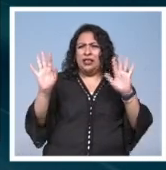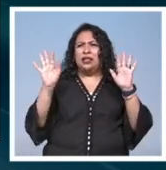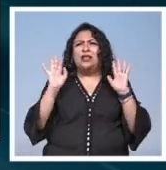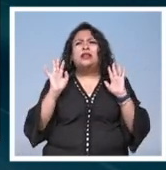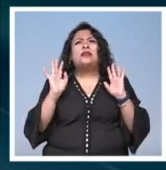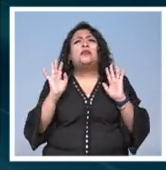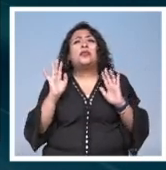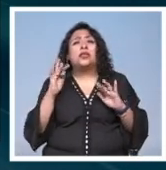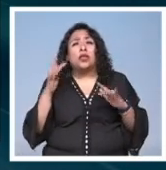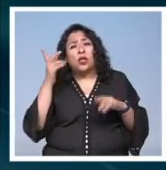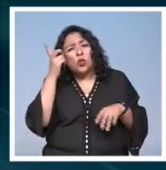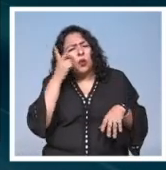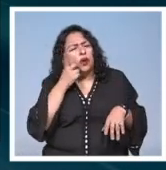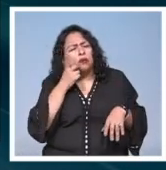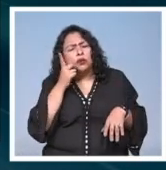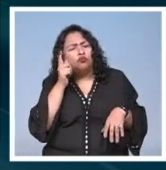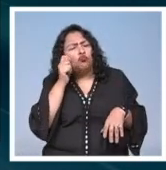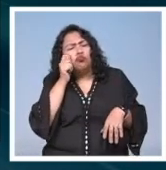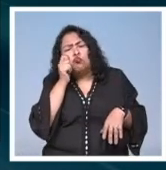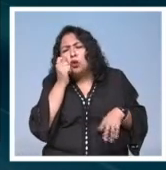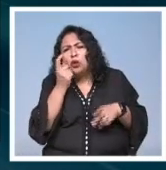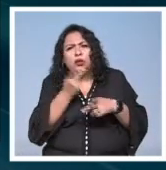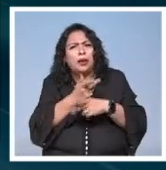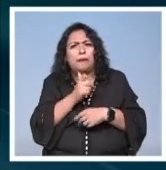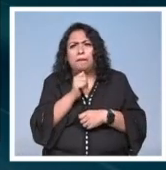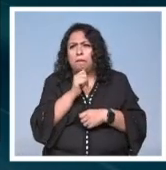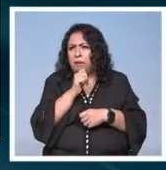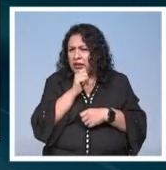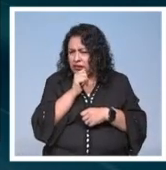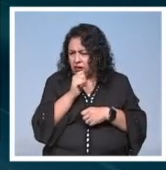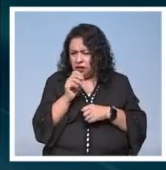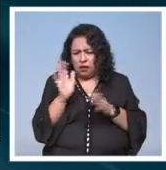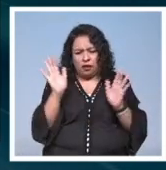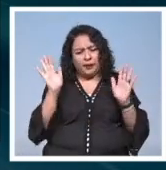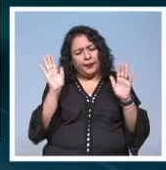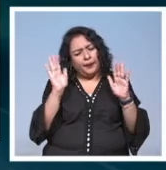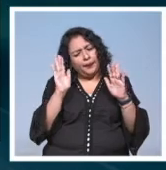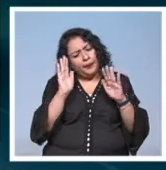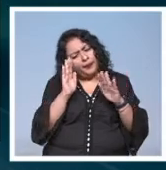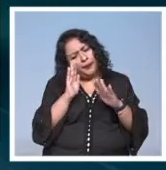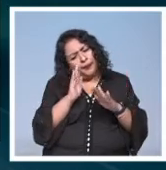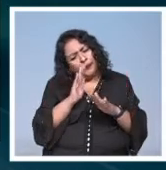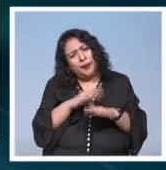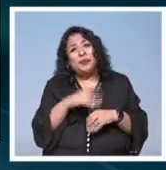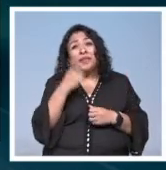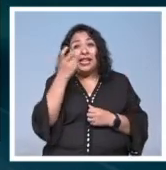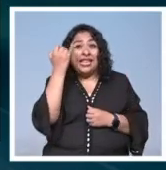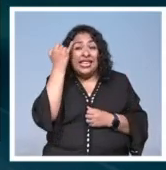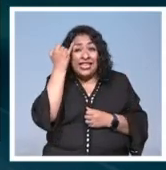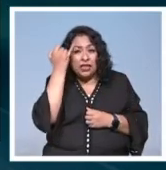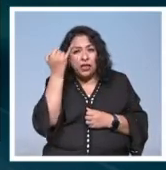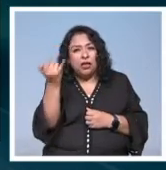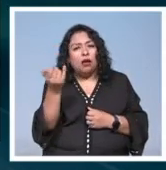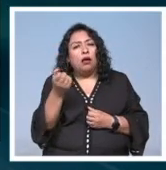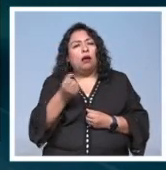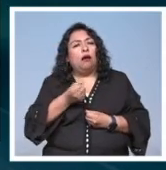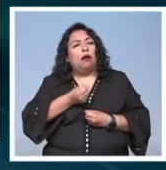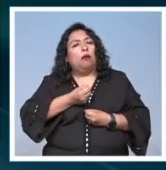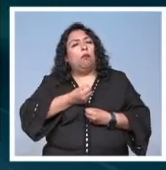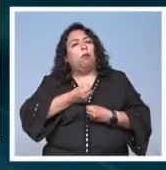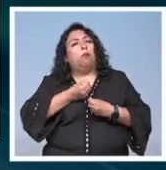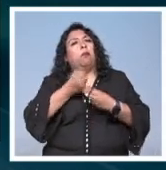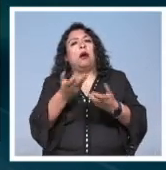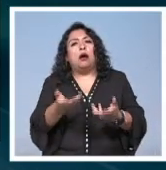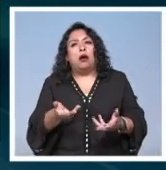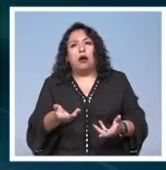si te duermes no pasa nada ¿no? en realidad esa es la idea es justamente soltar como el